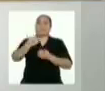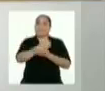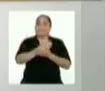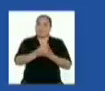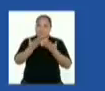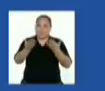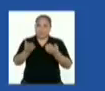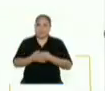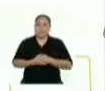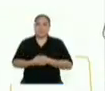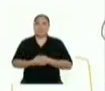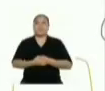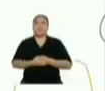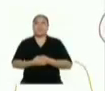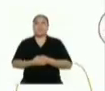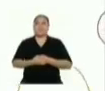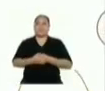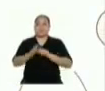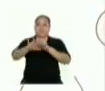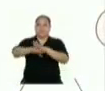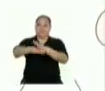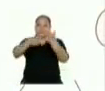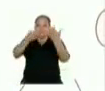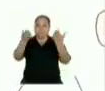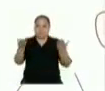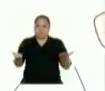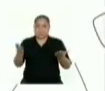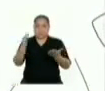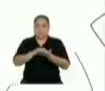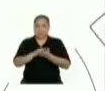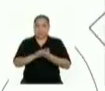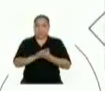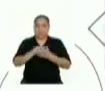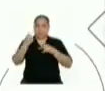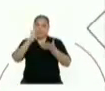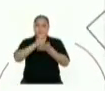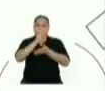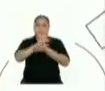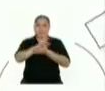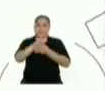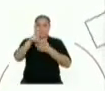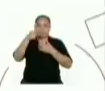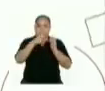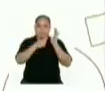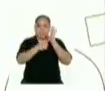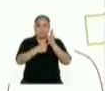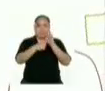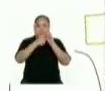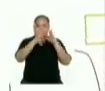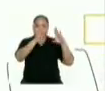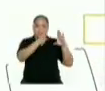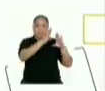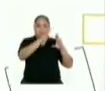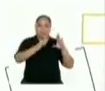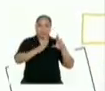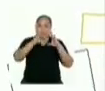paso va así. Desplegamos los dobleces y nuestro papel nos queda de esta manera.